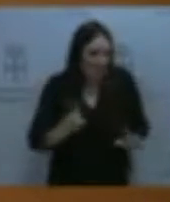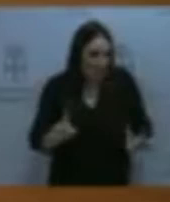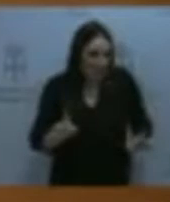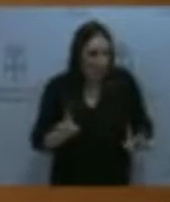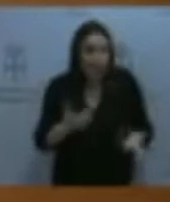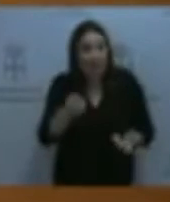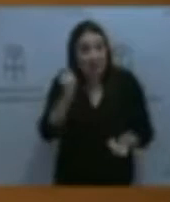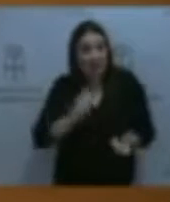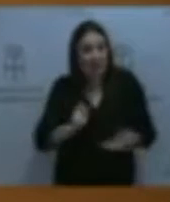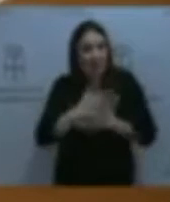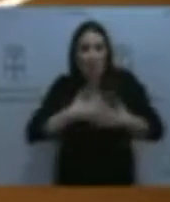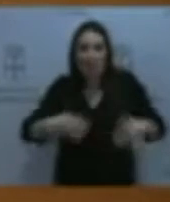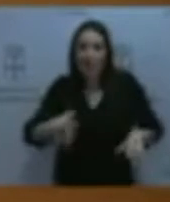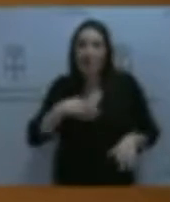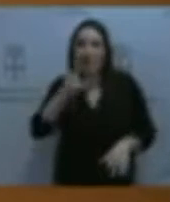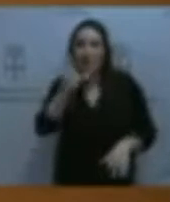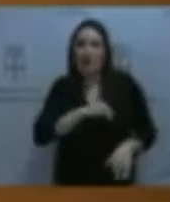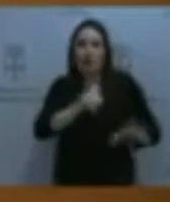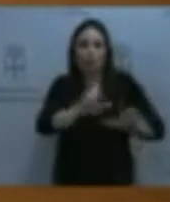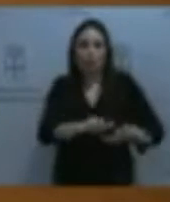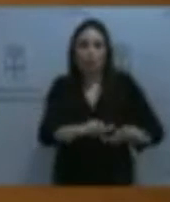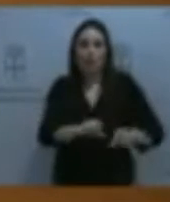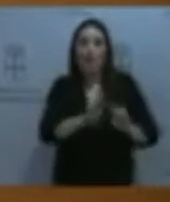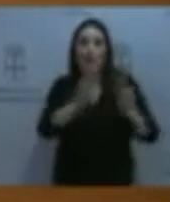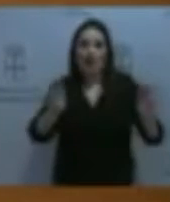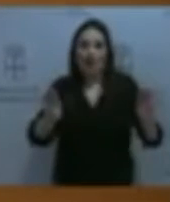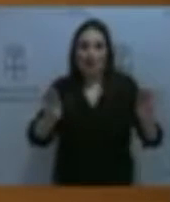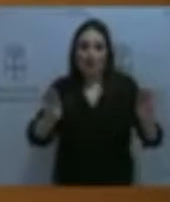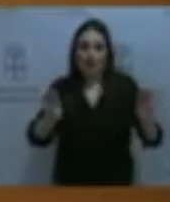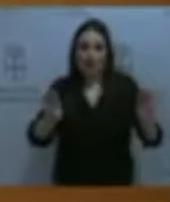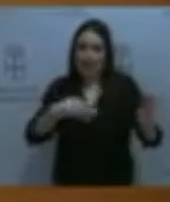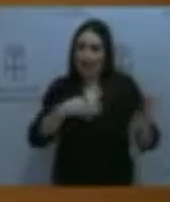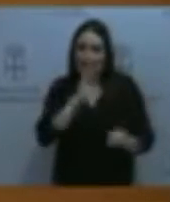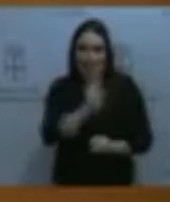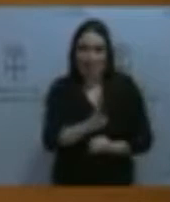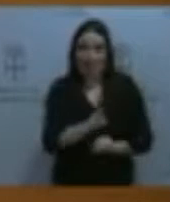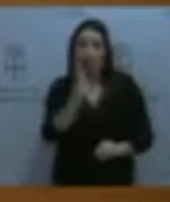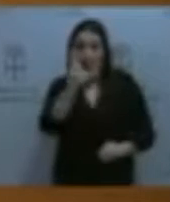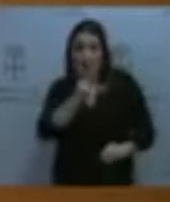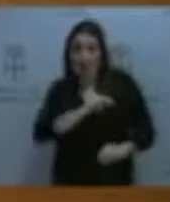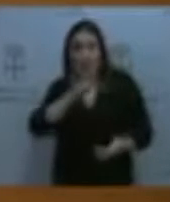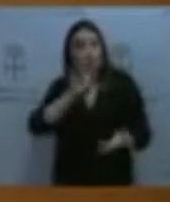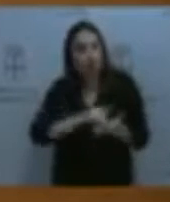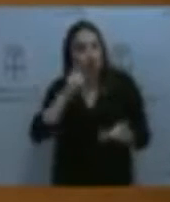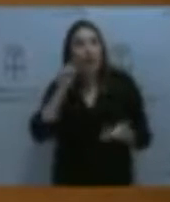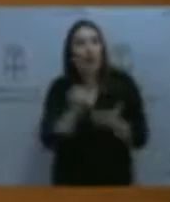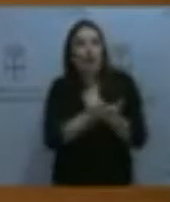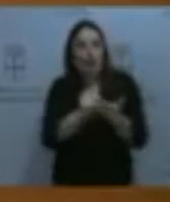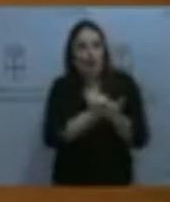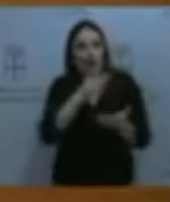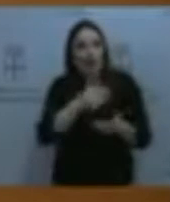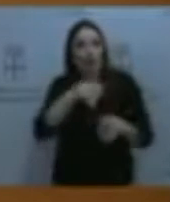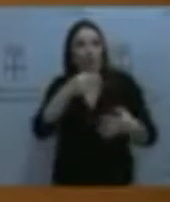profesional puede introducir sus méritos en la página web habilitada al efecto. Méritos que, una vez comprobada la documentación,